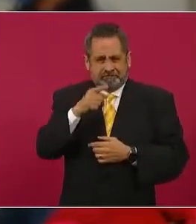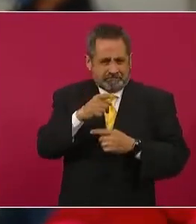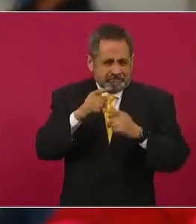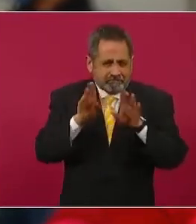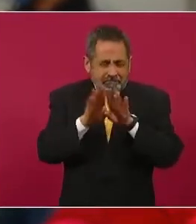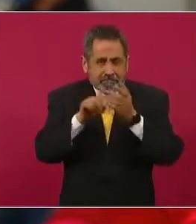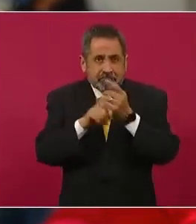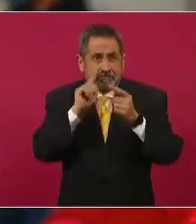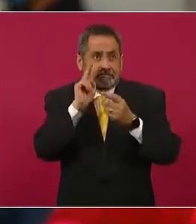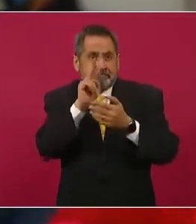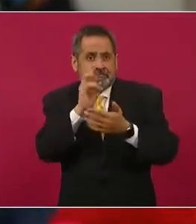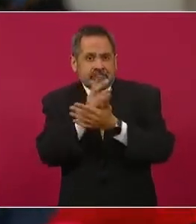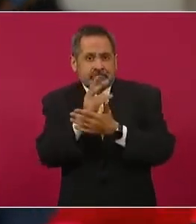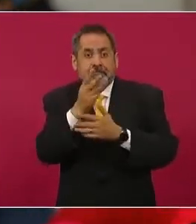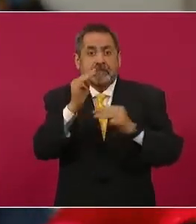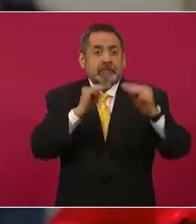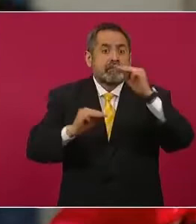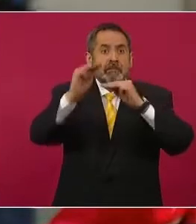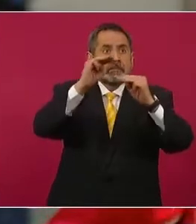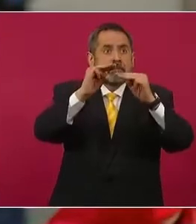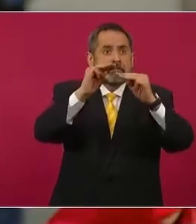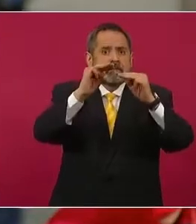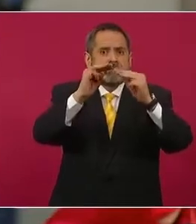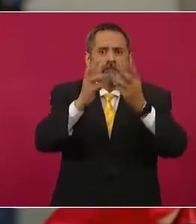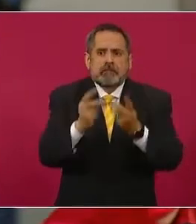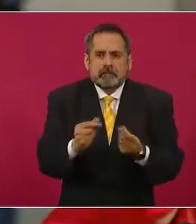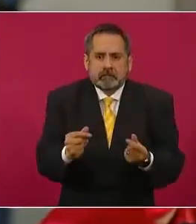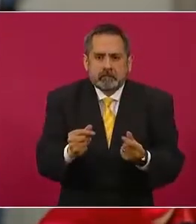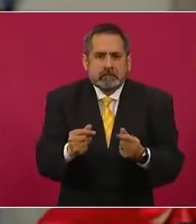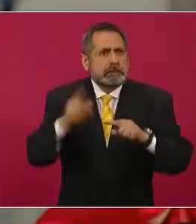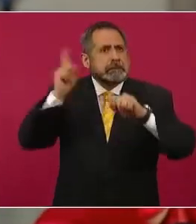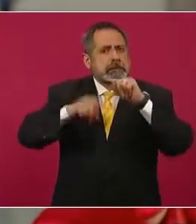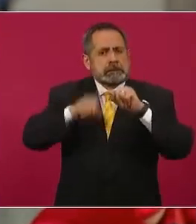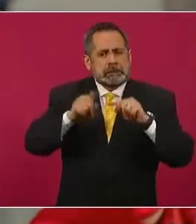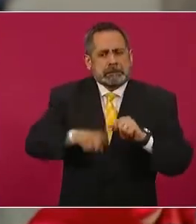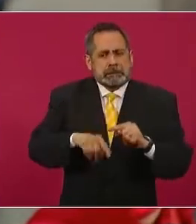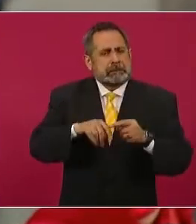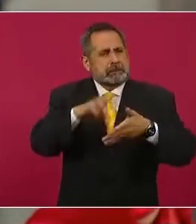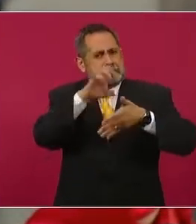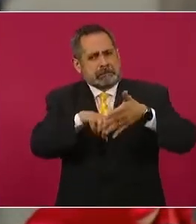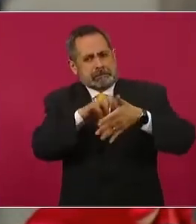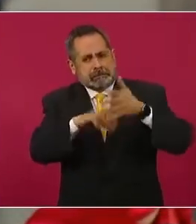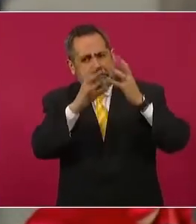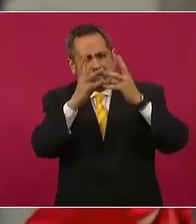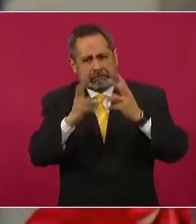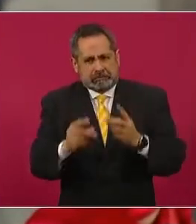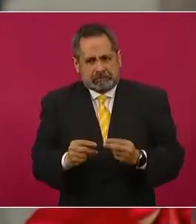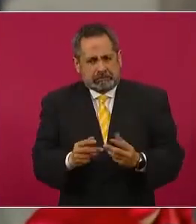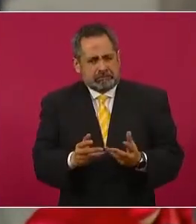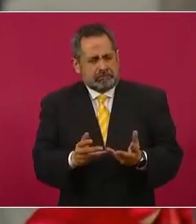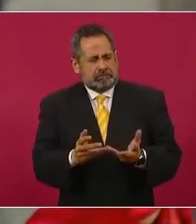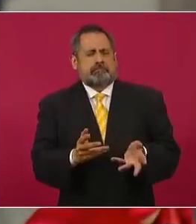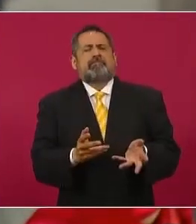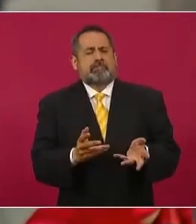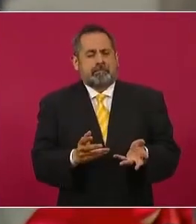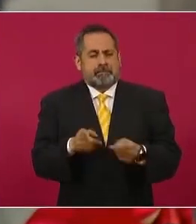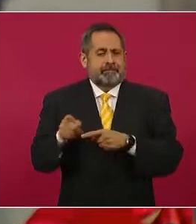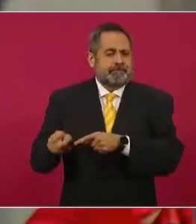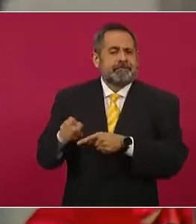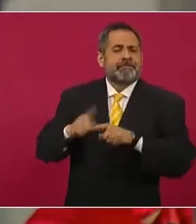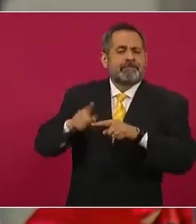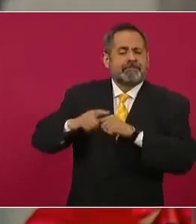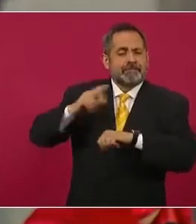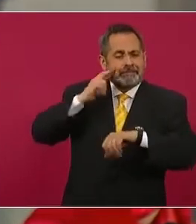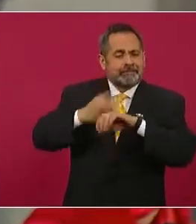Hoy esos cerros desaparecieron, se los acabaron, en específico la minera San Javier